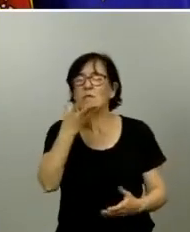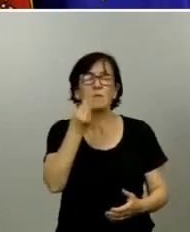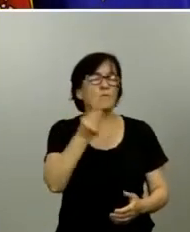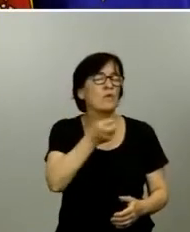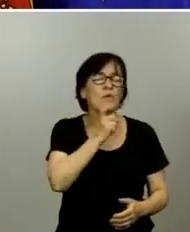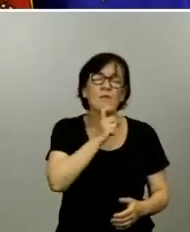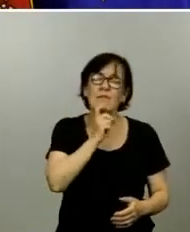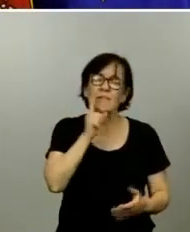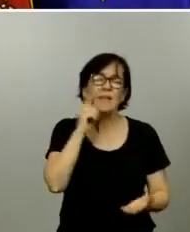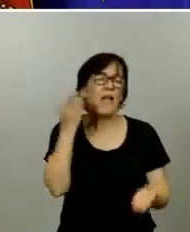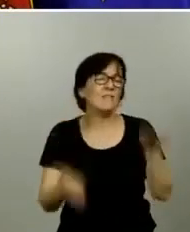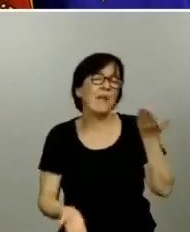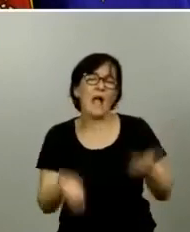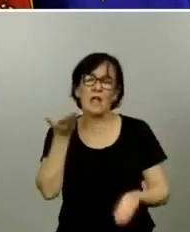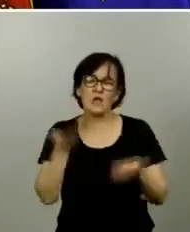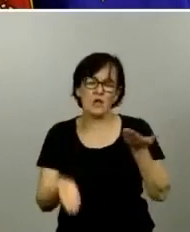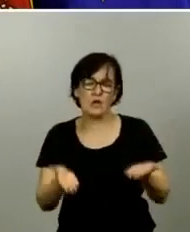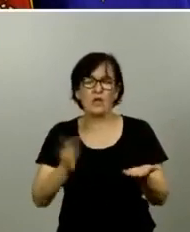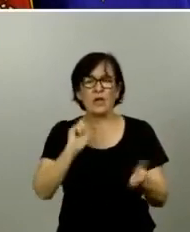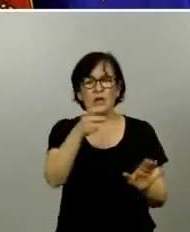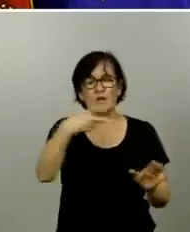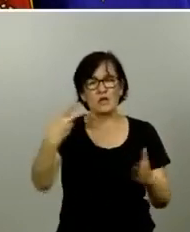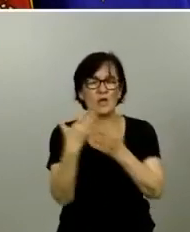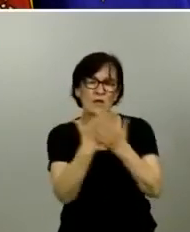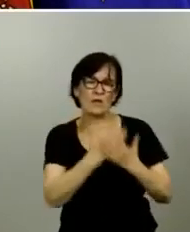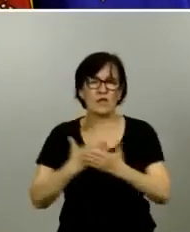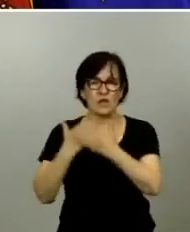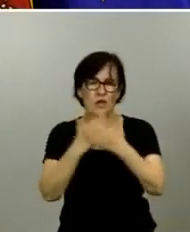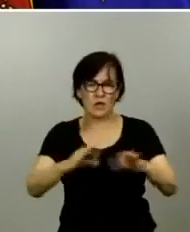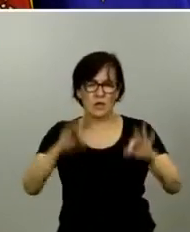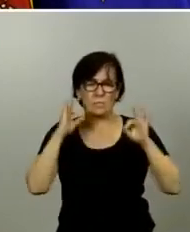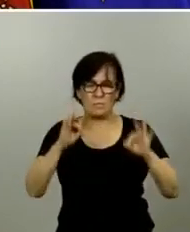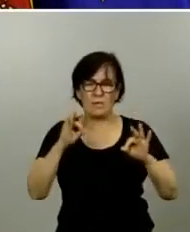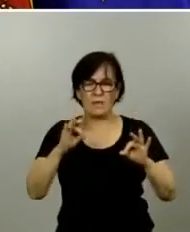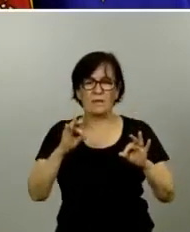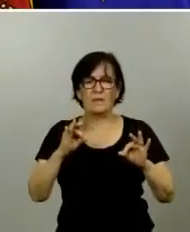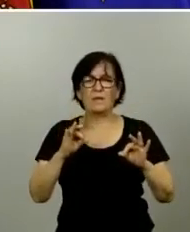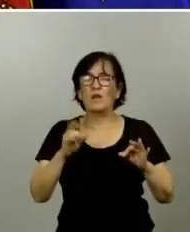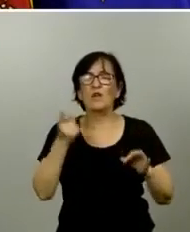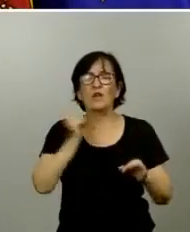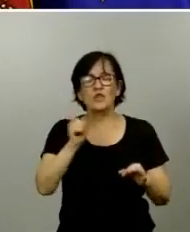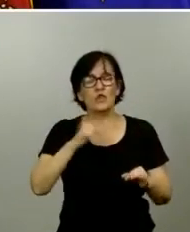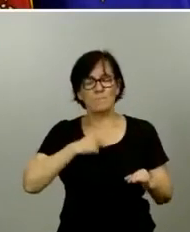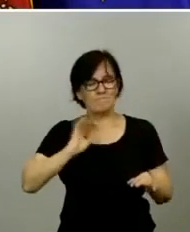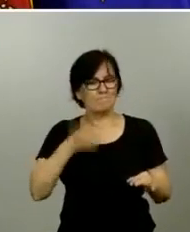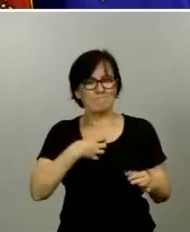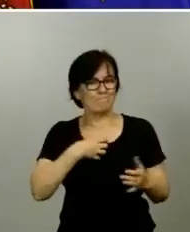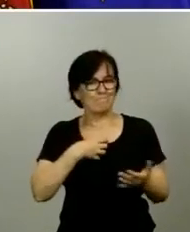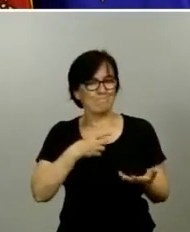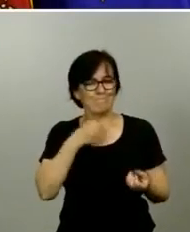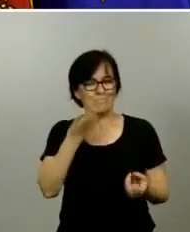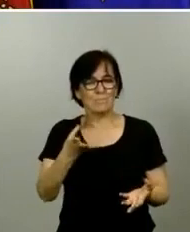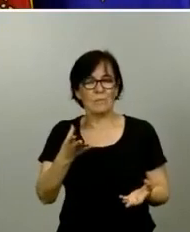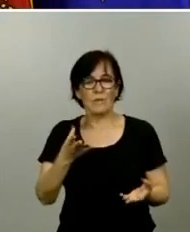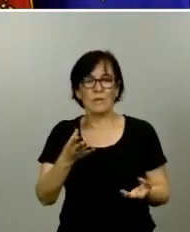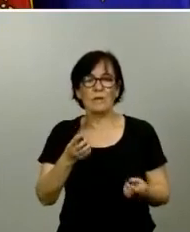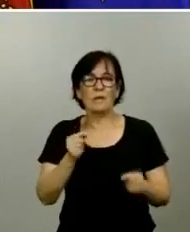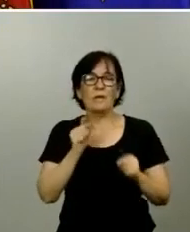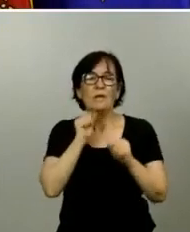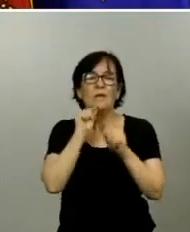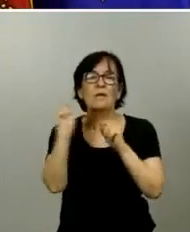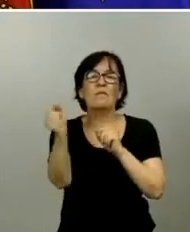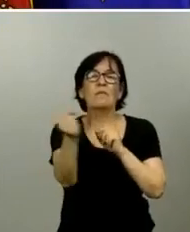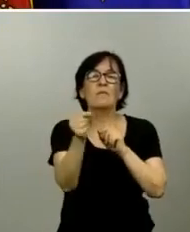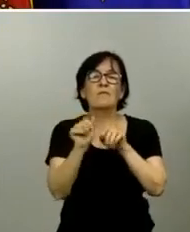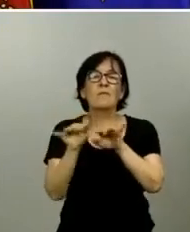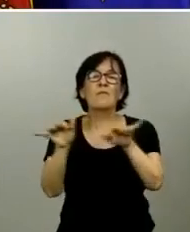valoración si tener resultados de un estudio específico sobre esto yo no me atrevería ahora a decir que transmiten menos sí que es cierto que la